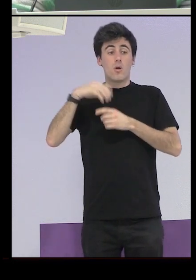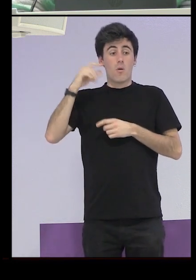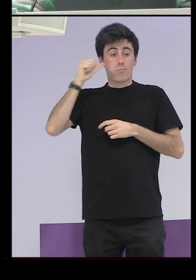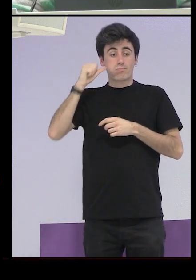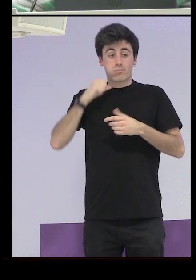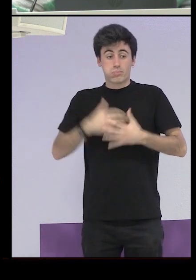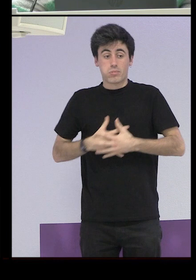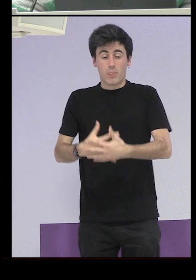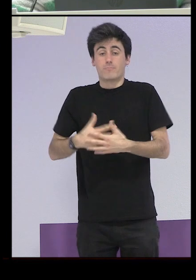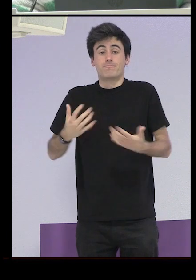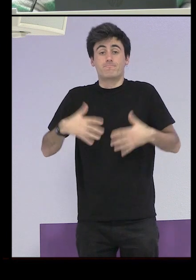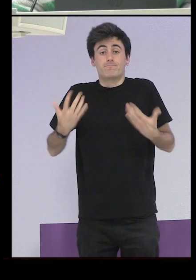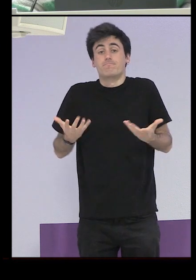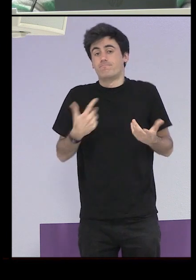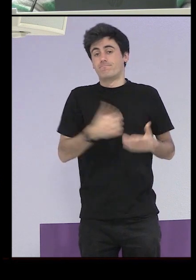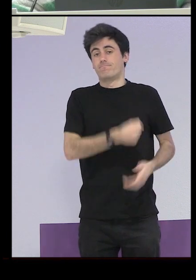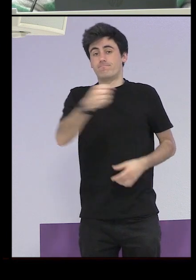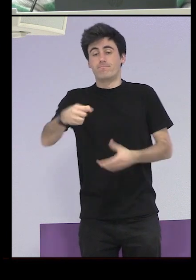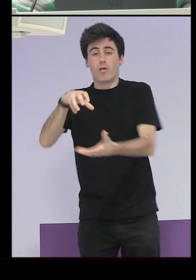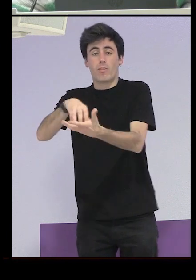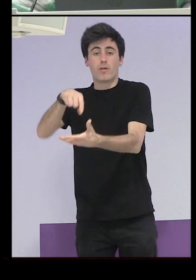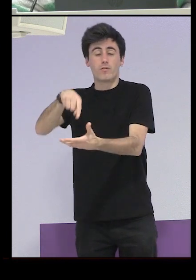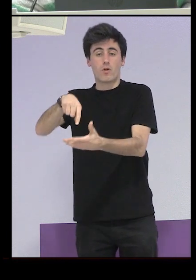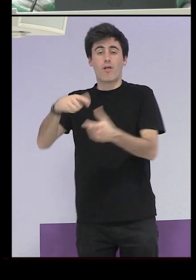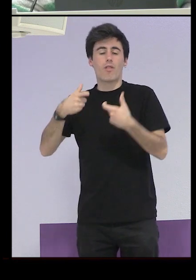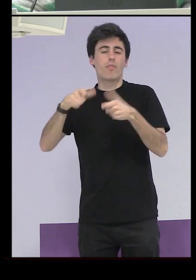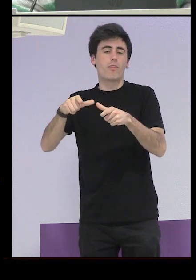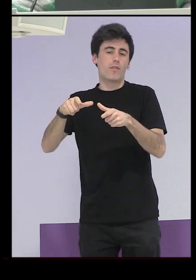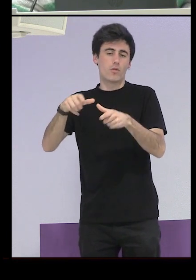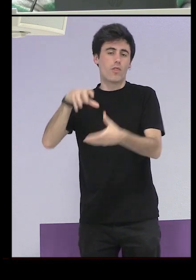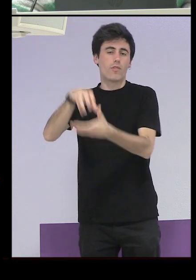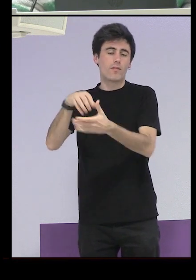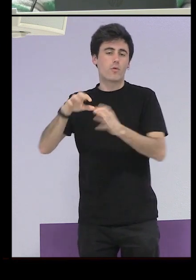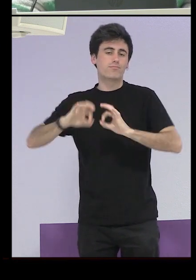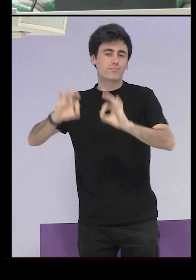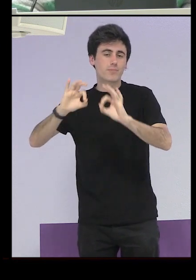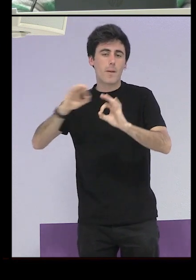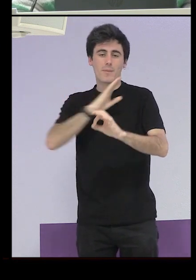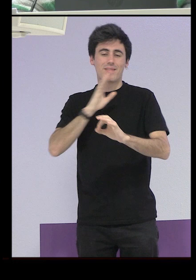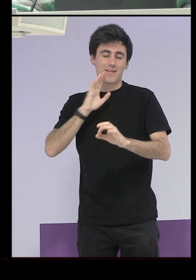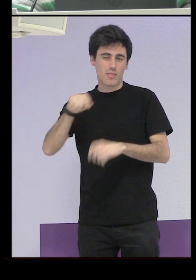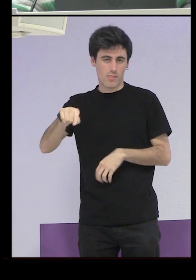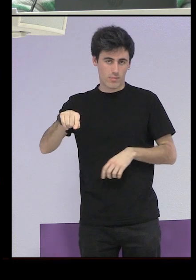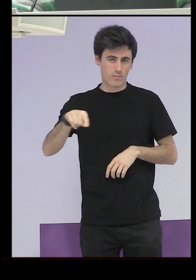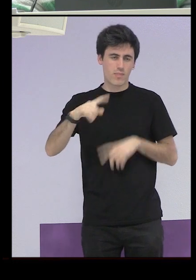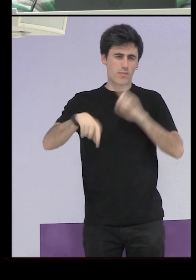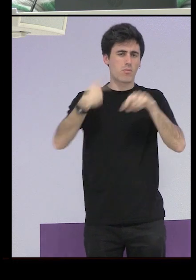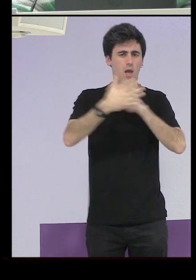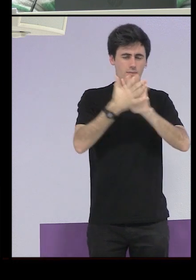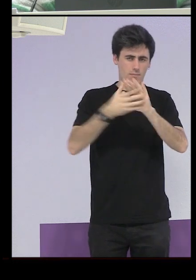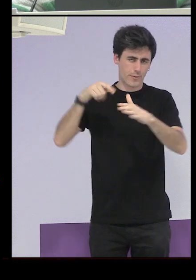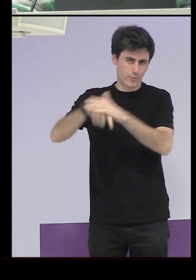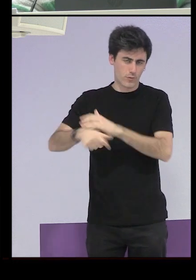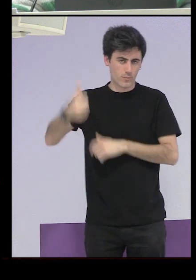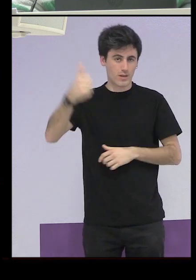patronato porque bueno claro eso a un centro a una maternidad en concreto que luego hablaré de ellas la única nadie le